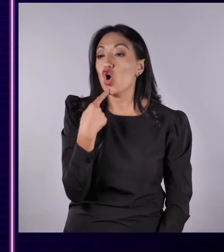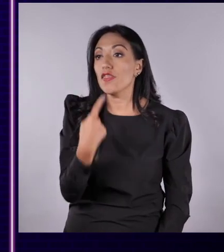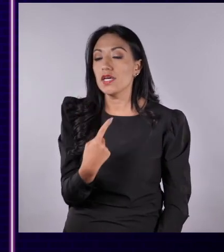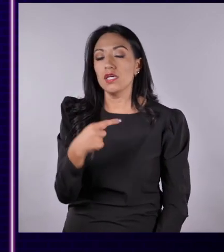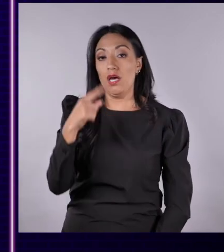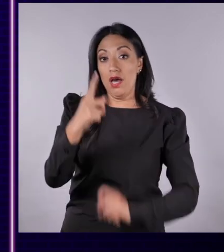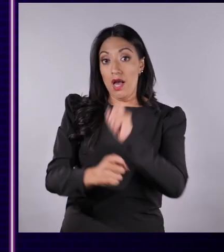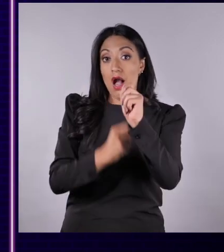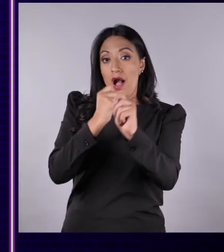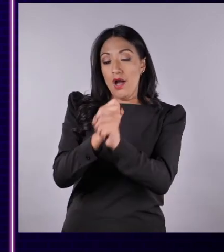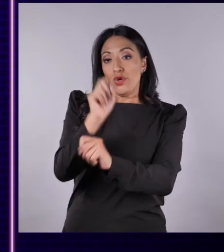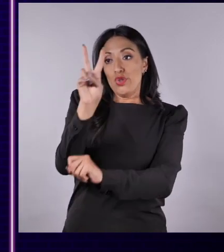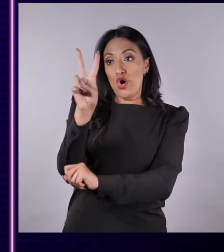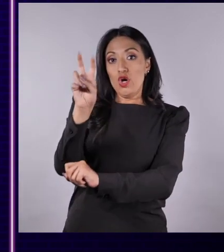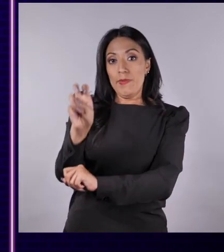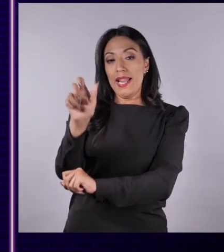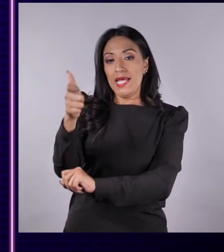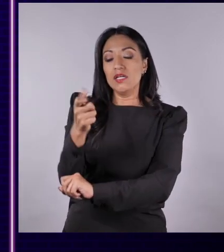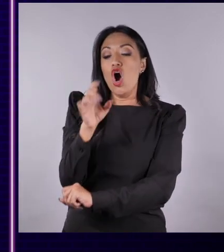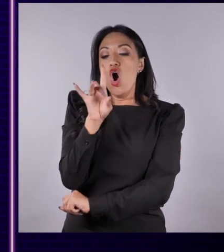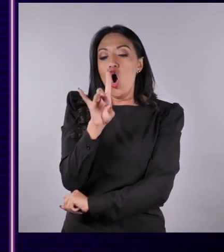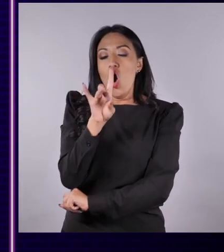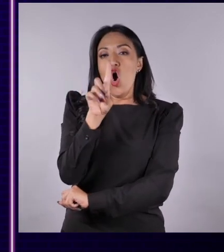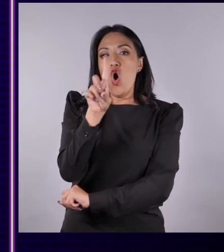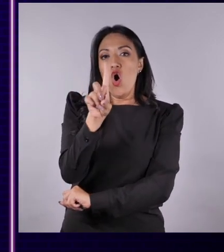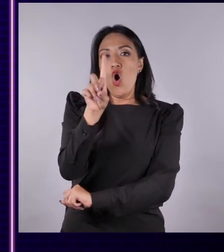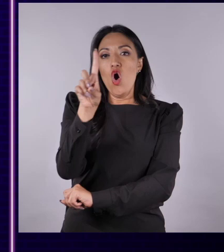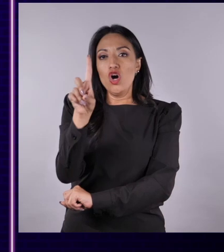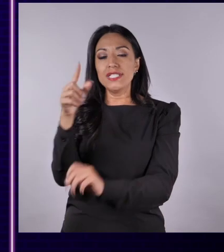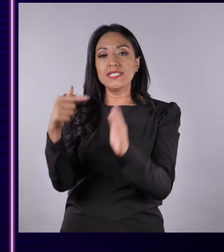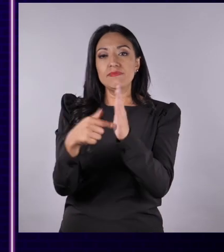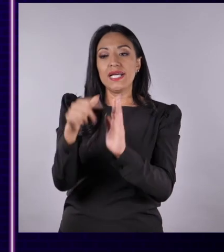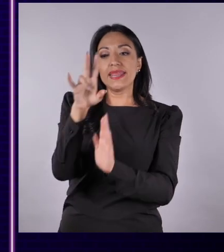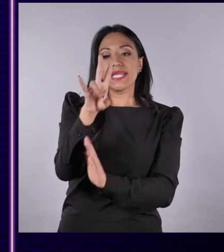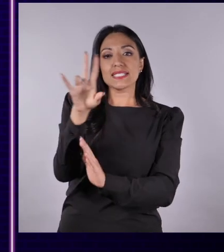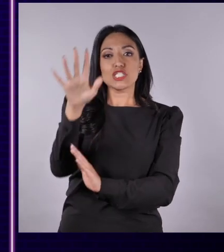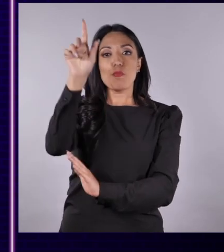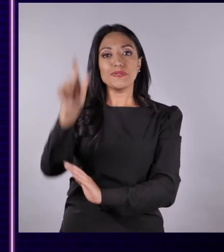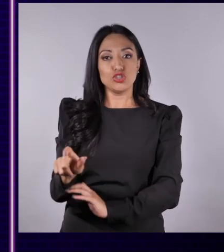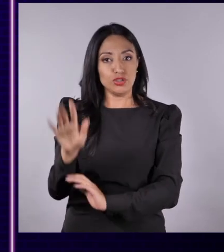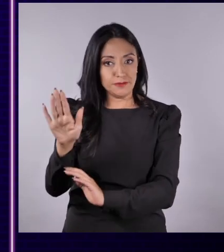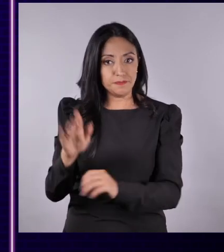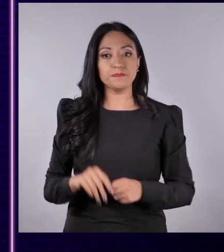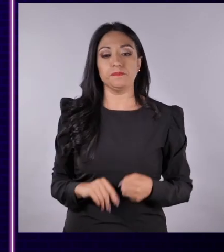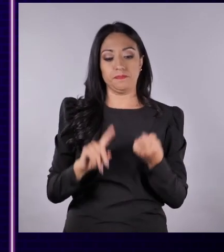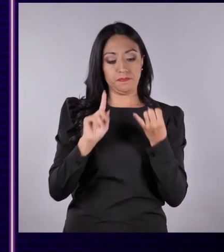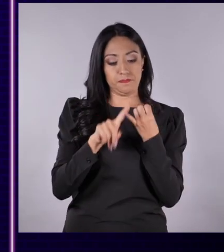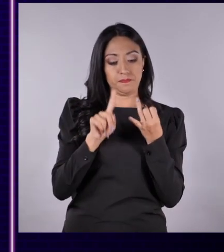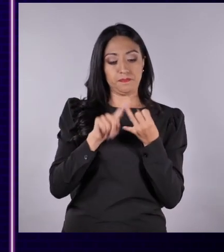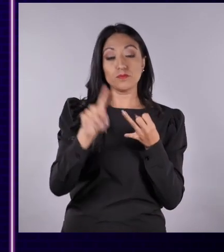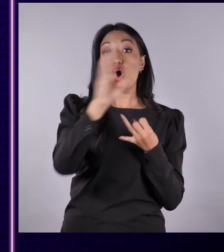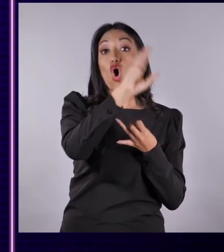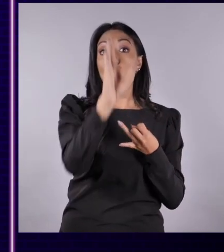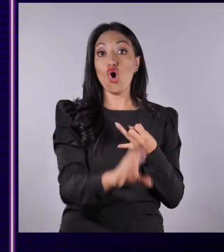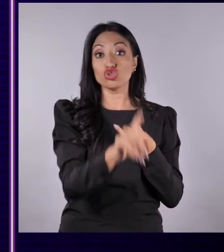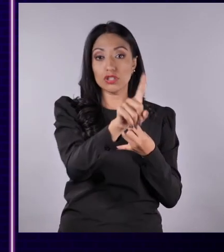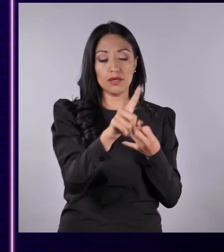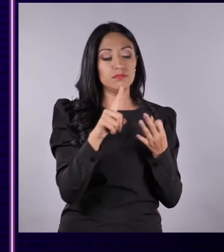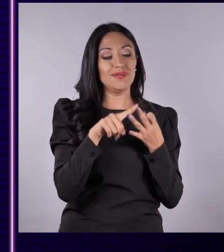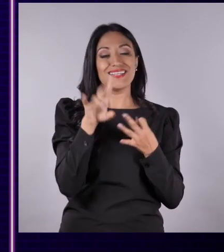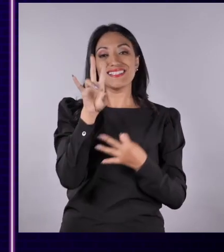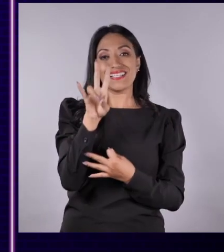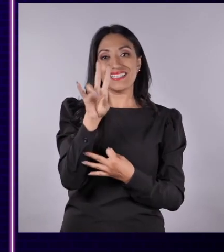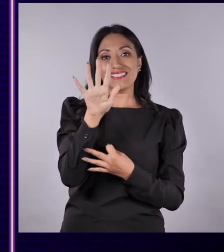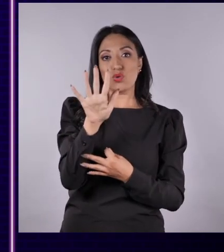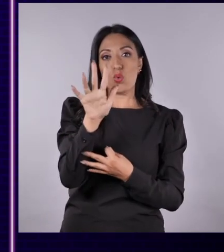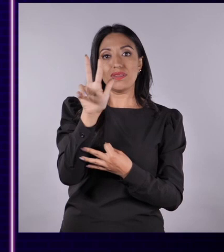blancos, se identifican en el año 2010, 811.075 personas. Y como montuvios,